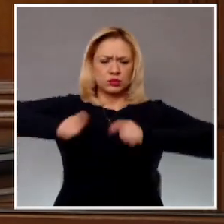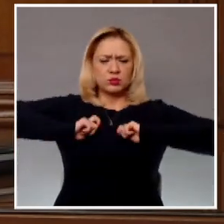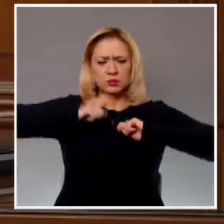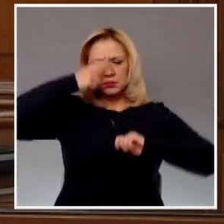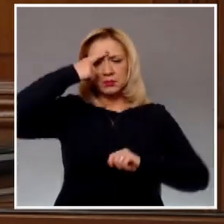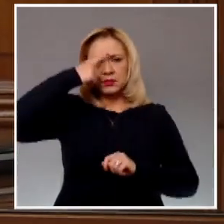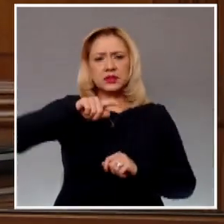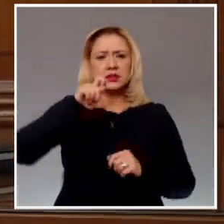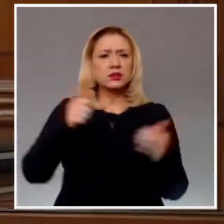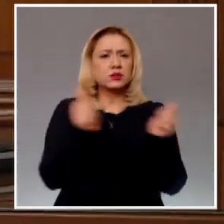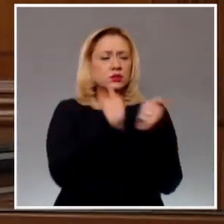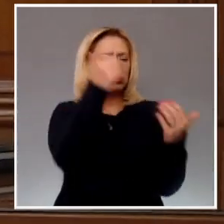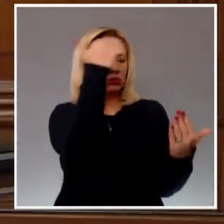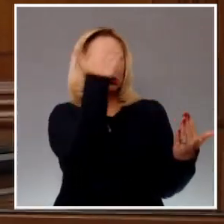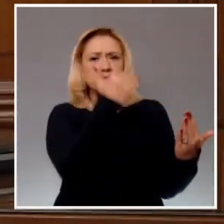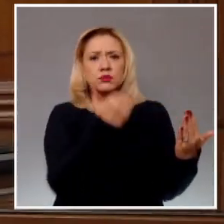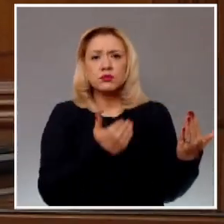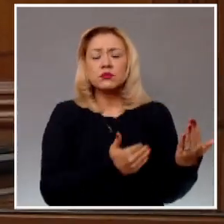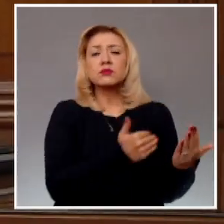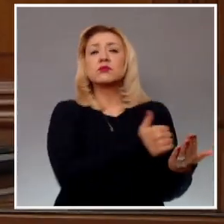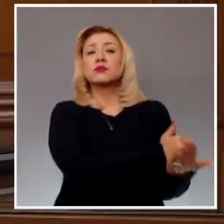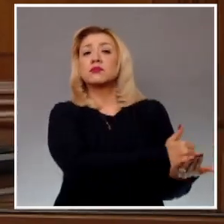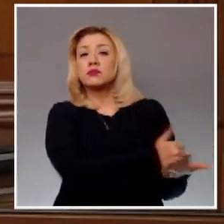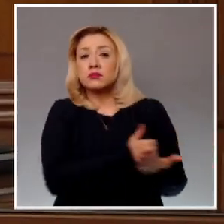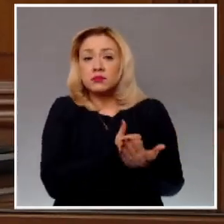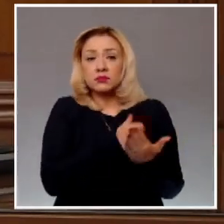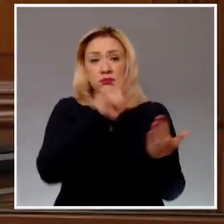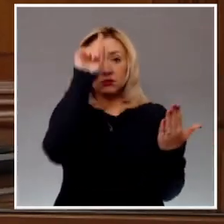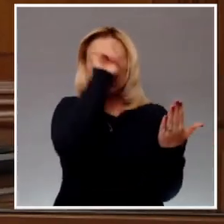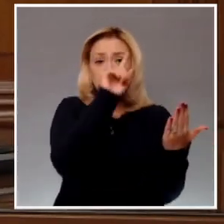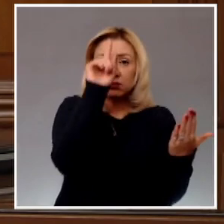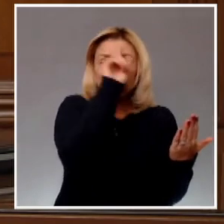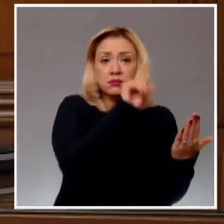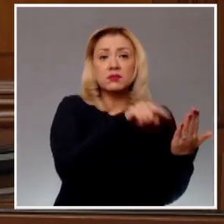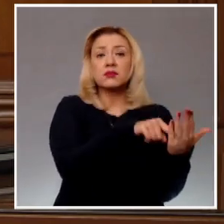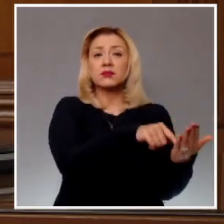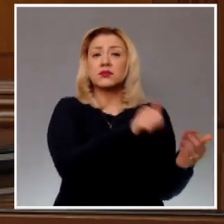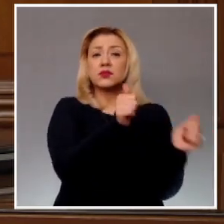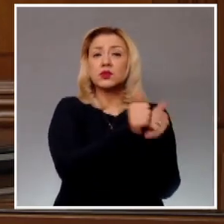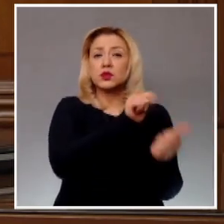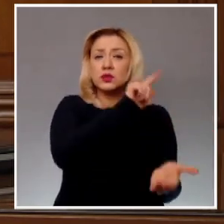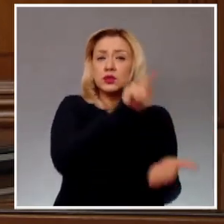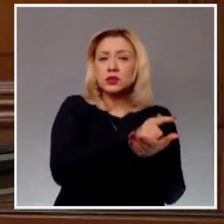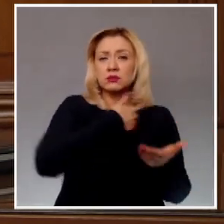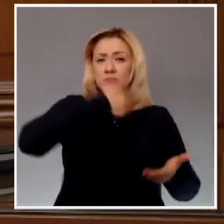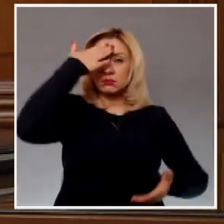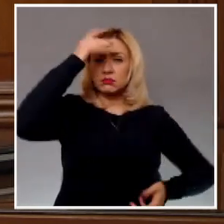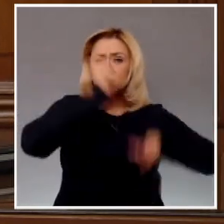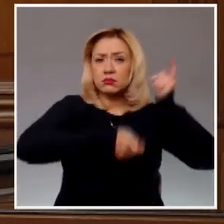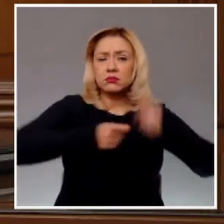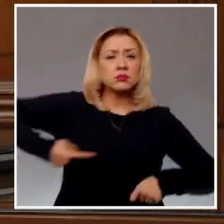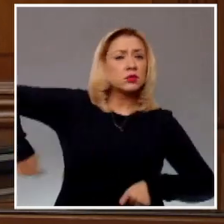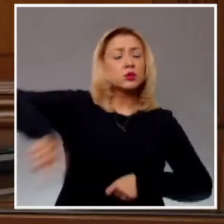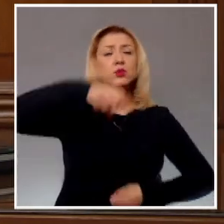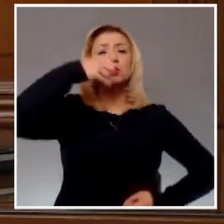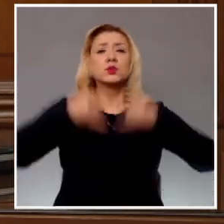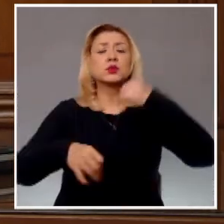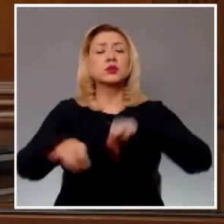en lo que soy, en lo que somos como juzgadoras y juzgadores. Estudio,